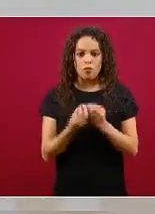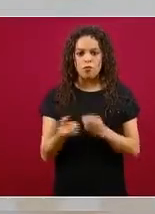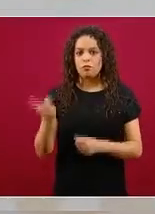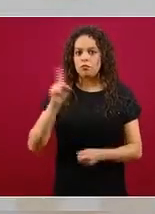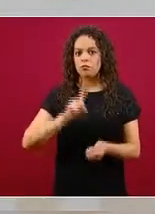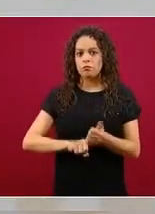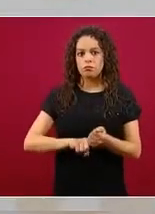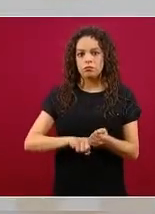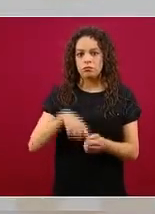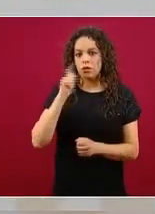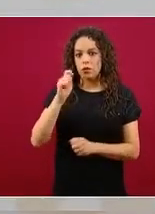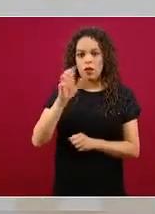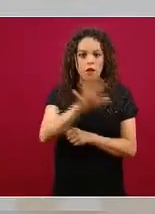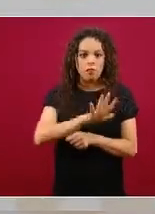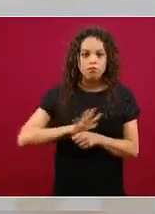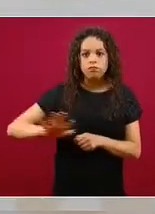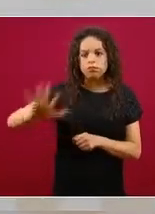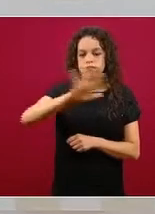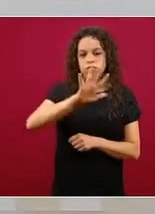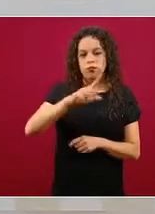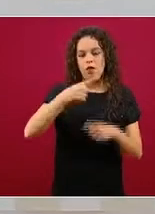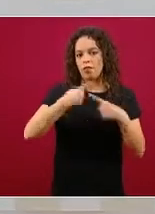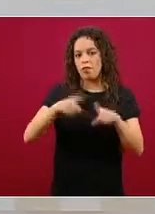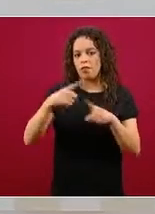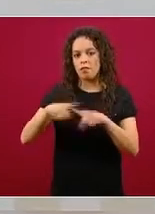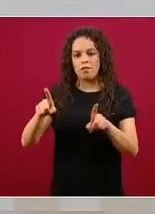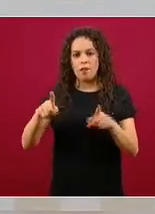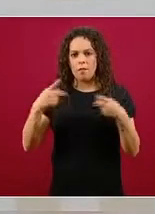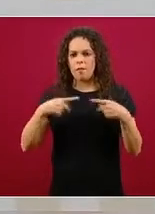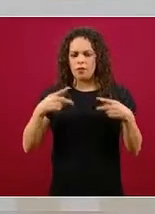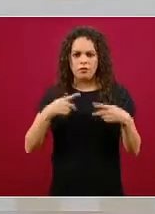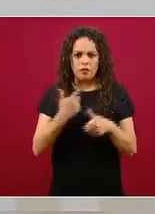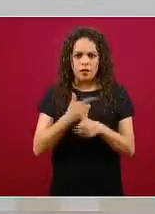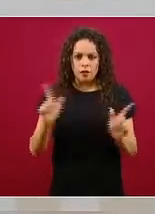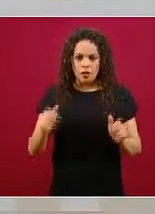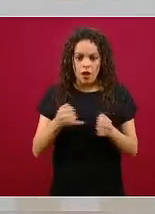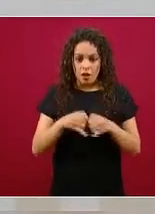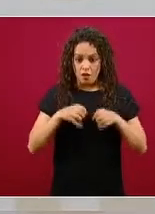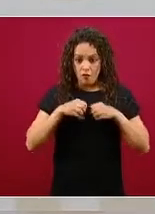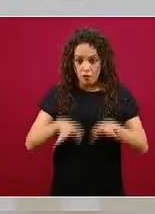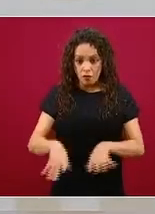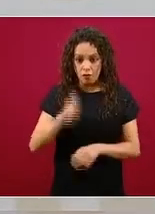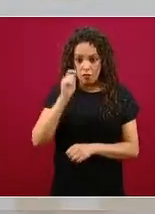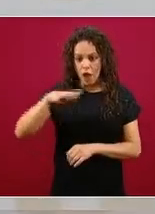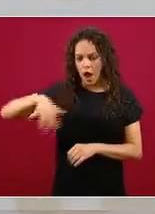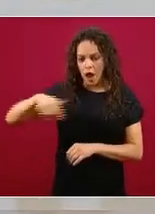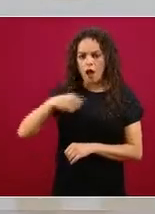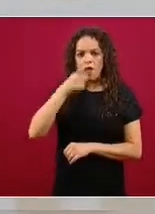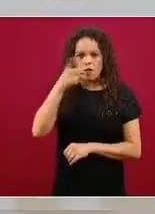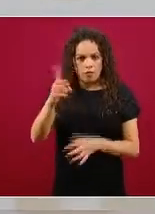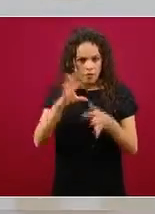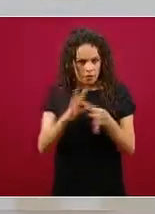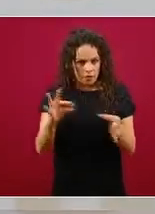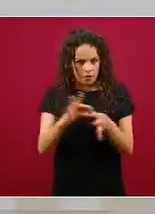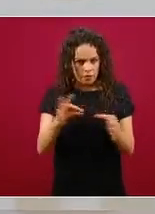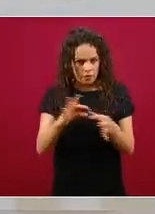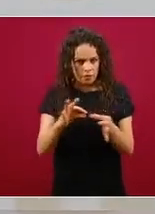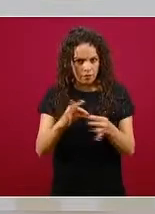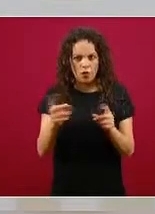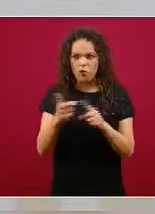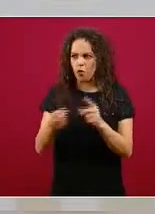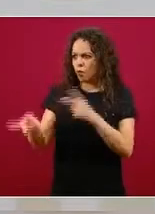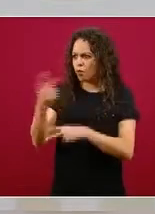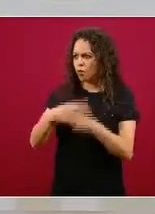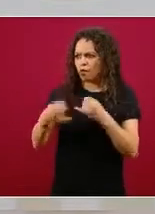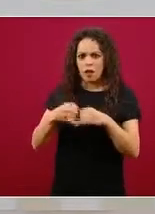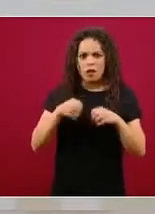público, son bienes públicos, la información, como hemos destacado en muchas otras ocasiones, no proviene del